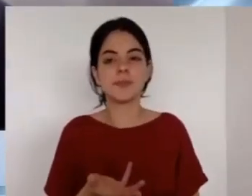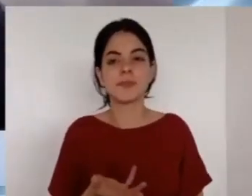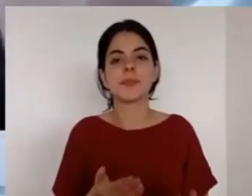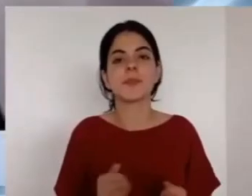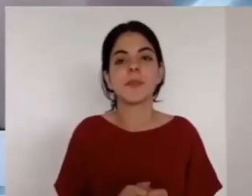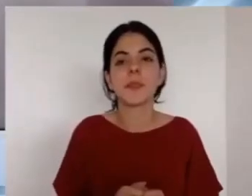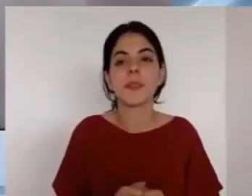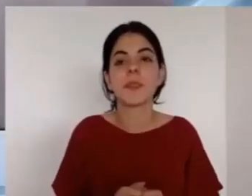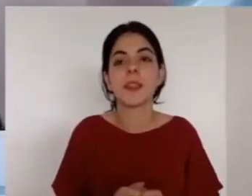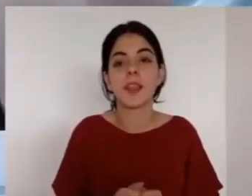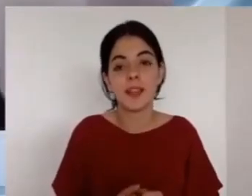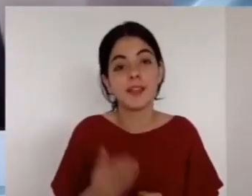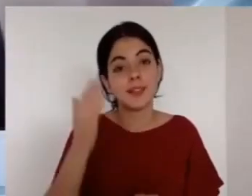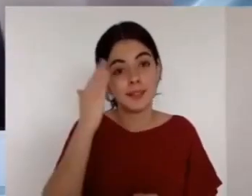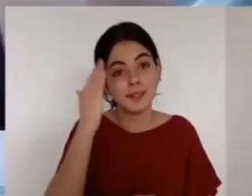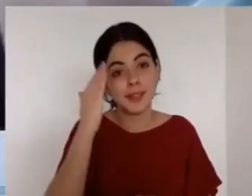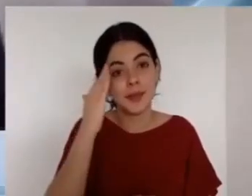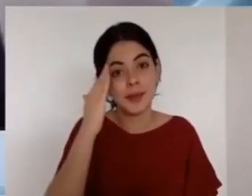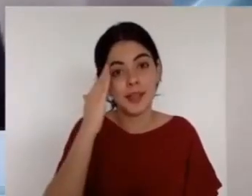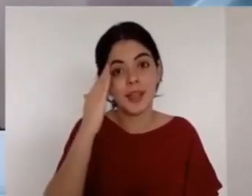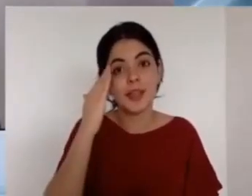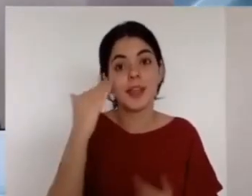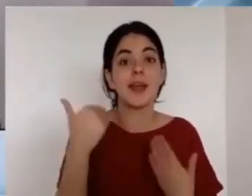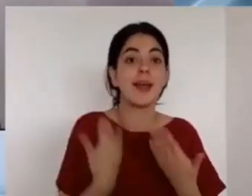iglesias enamoradas de lotones